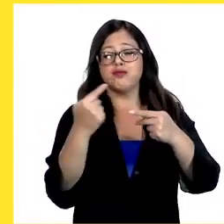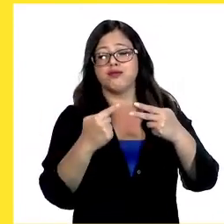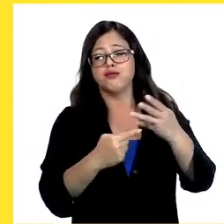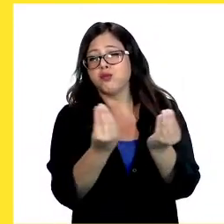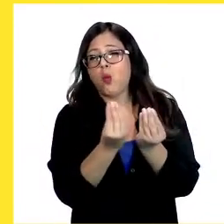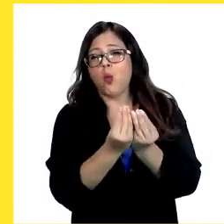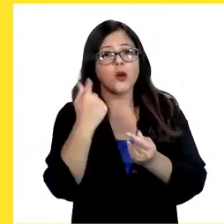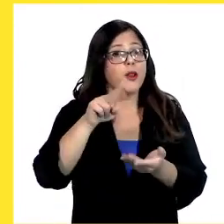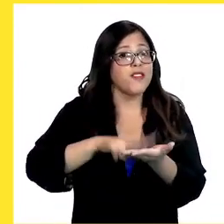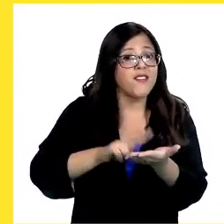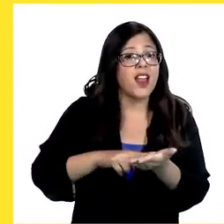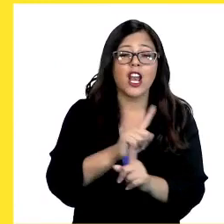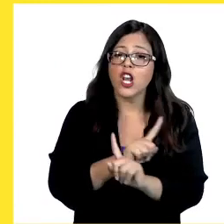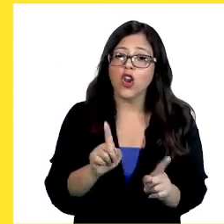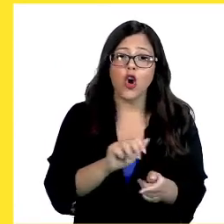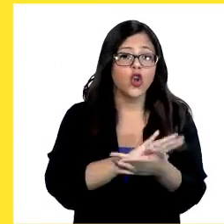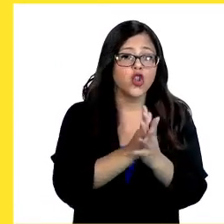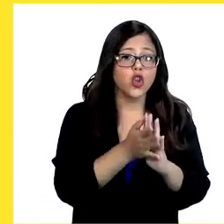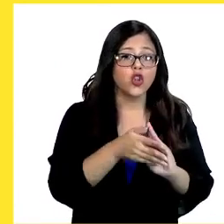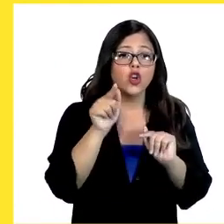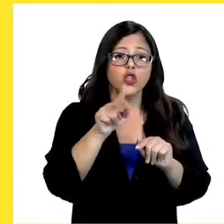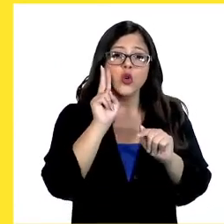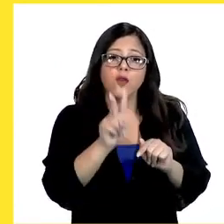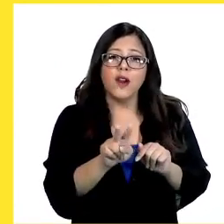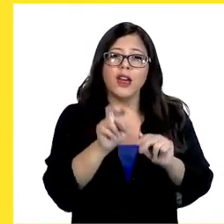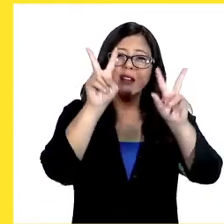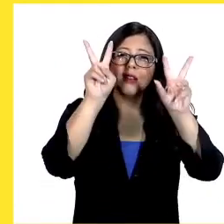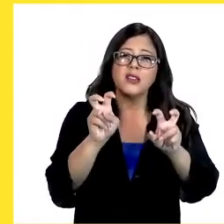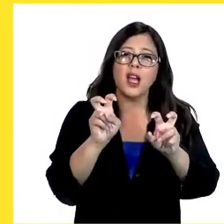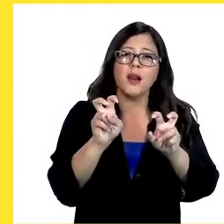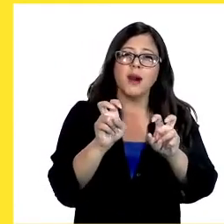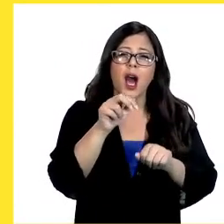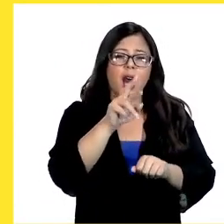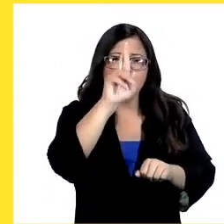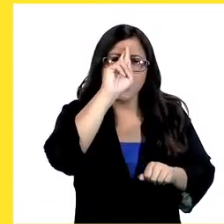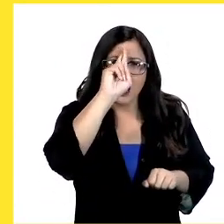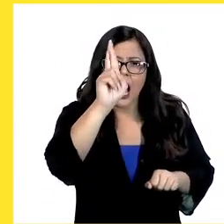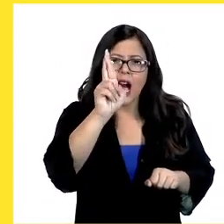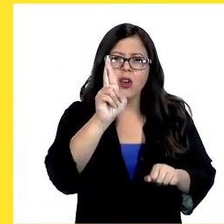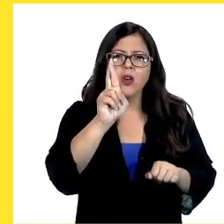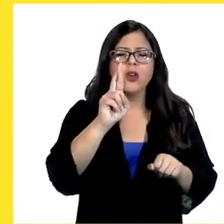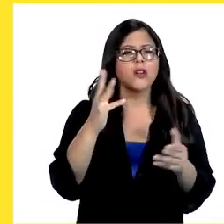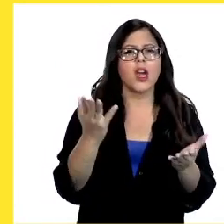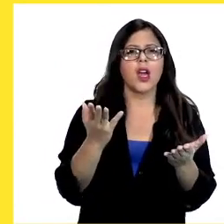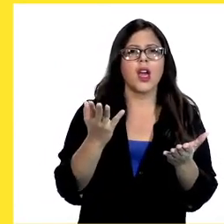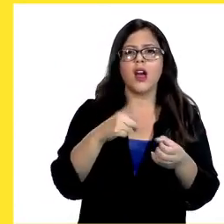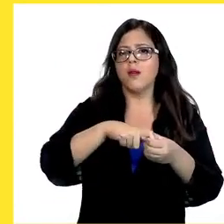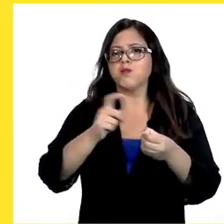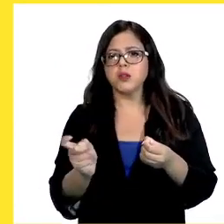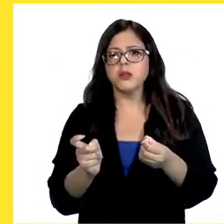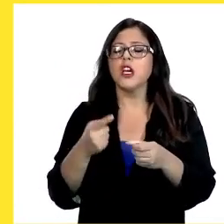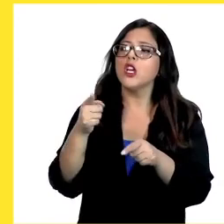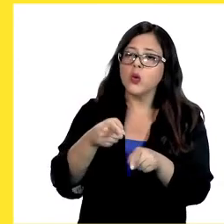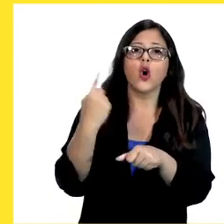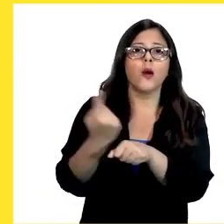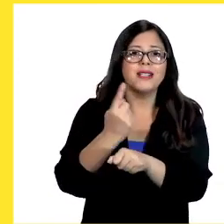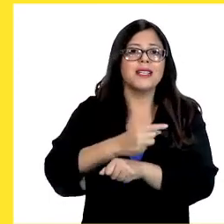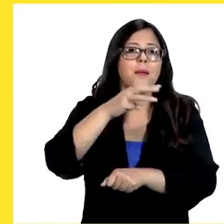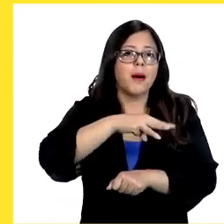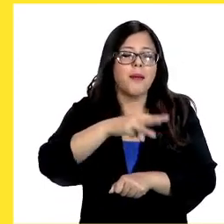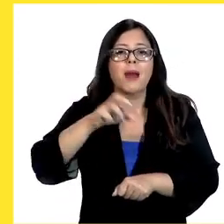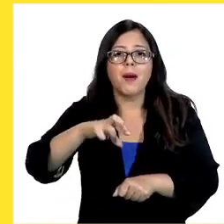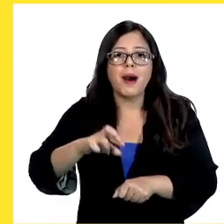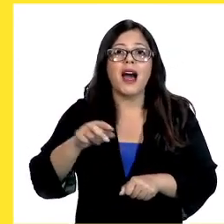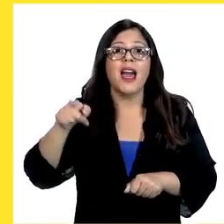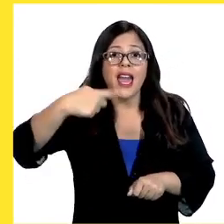cosas, pero no todas son verdad. Te recomiendo que si algo te parece extraño o sospechoso, salgas de ahí y lo compartas con tu mamá o papá. Ellos te